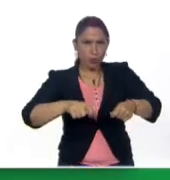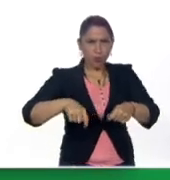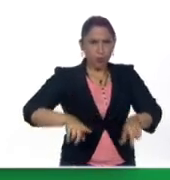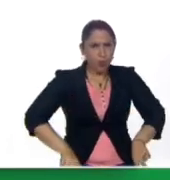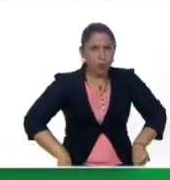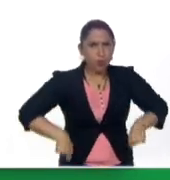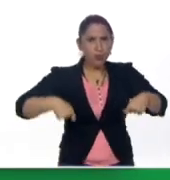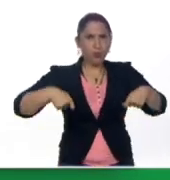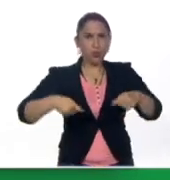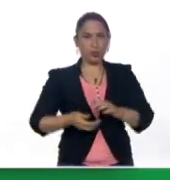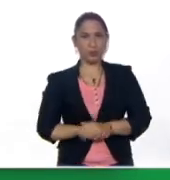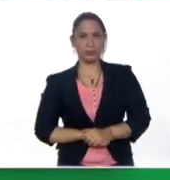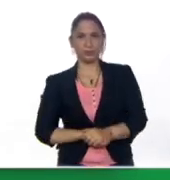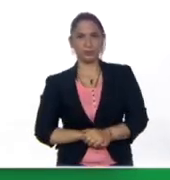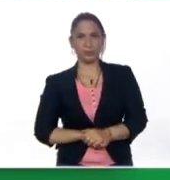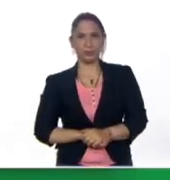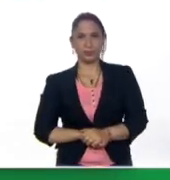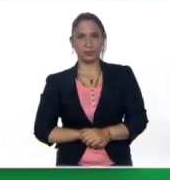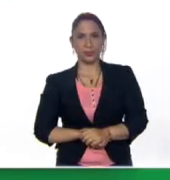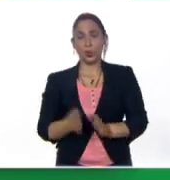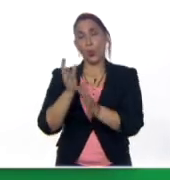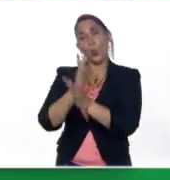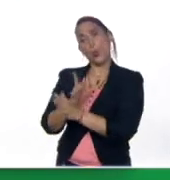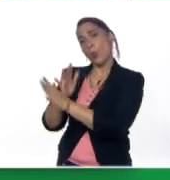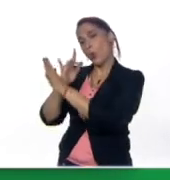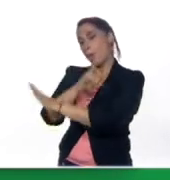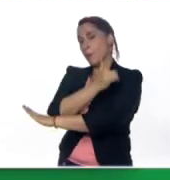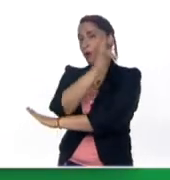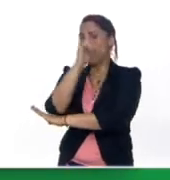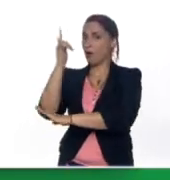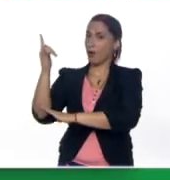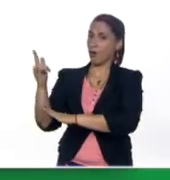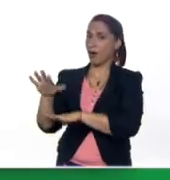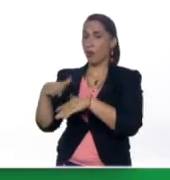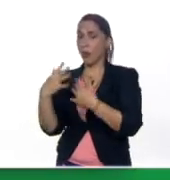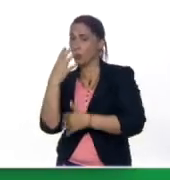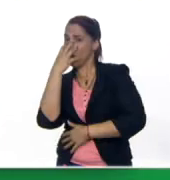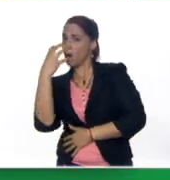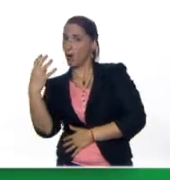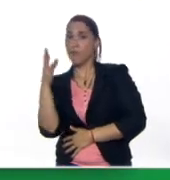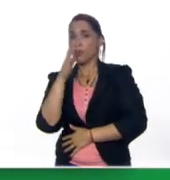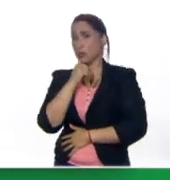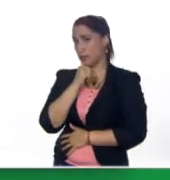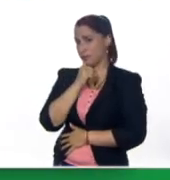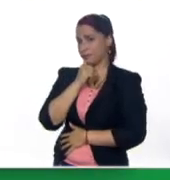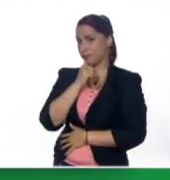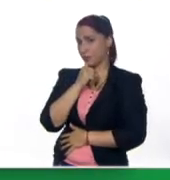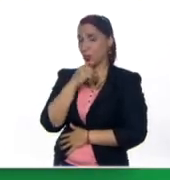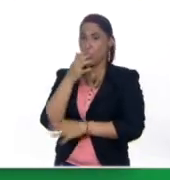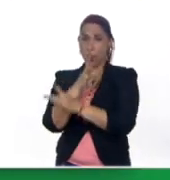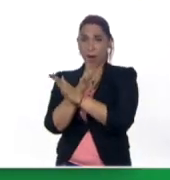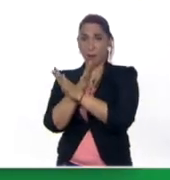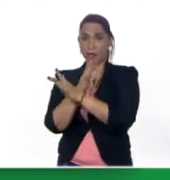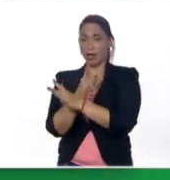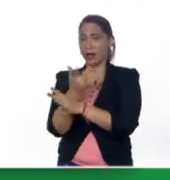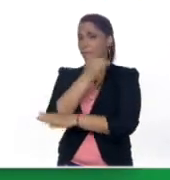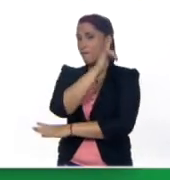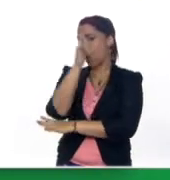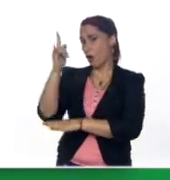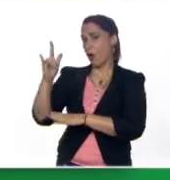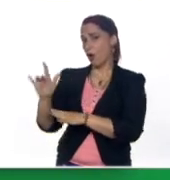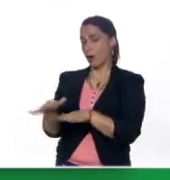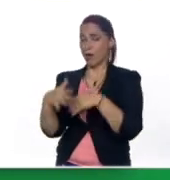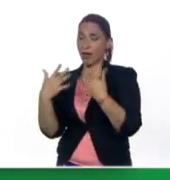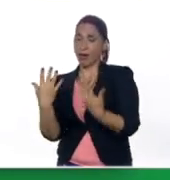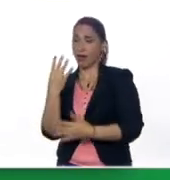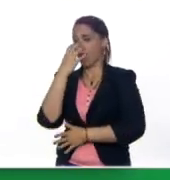pantalones. ¡Juguemos en el boxe mientras el lobo no está! ¡Juguemos en